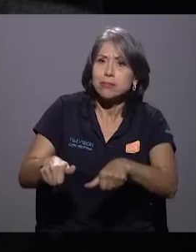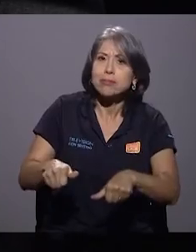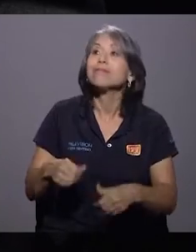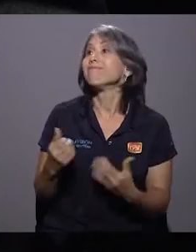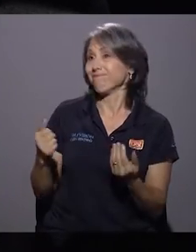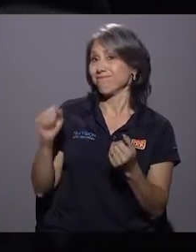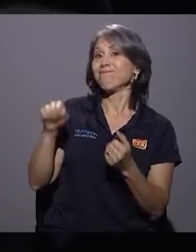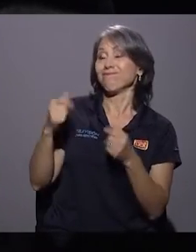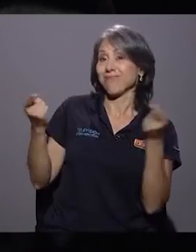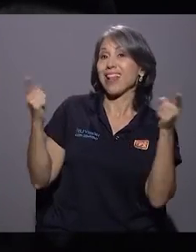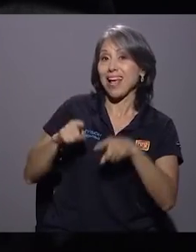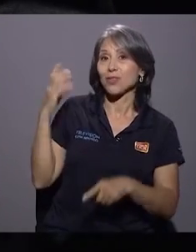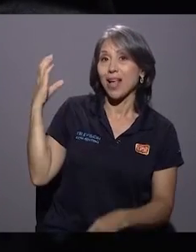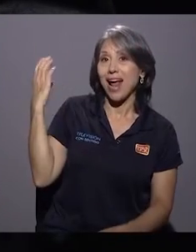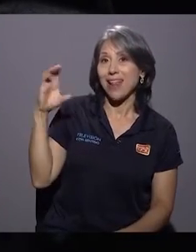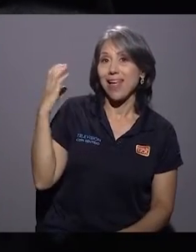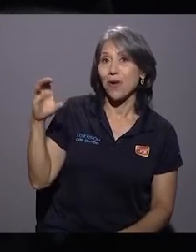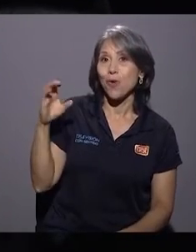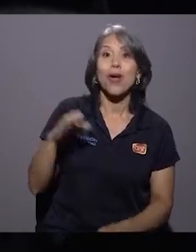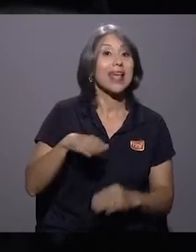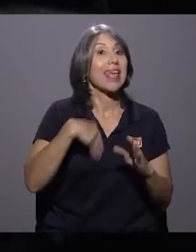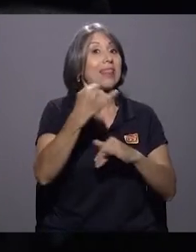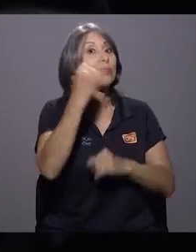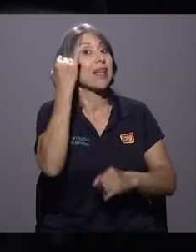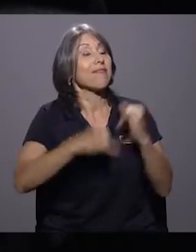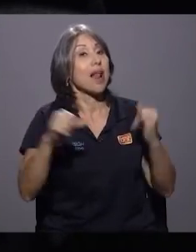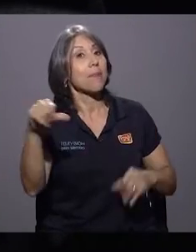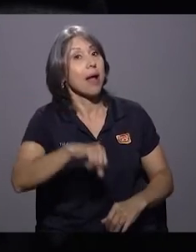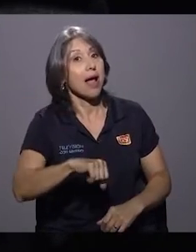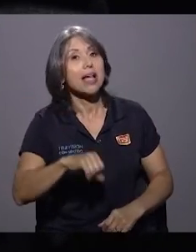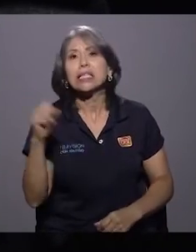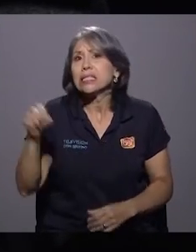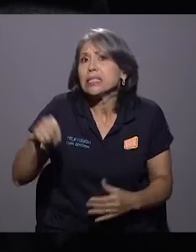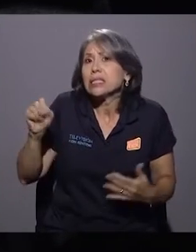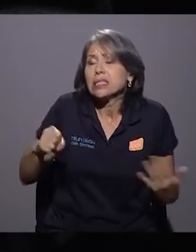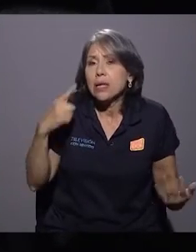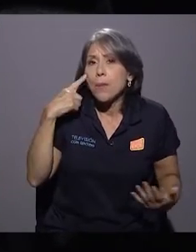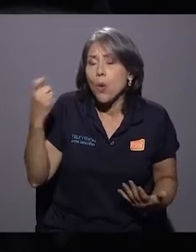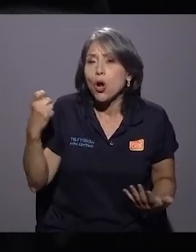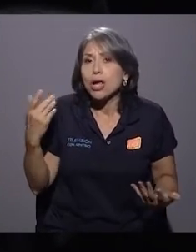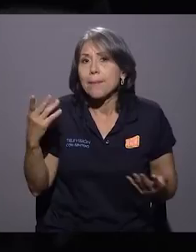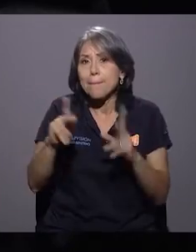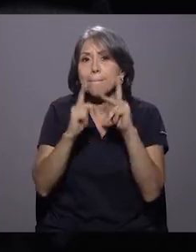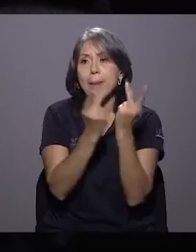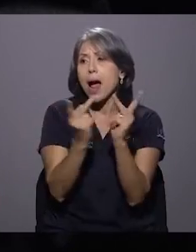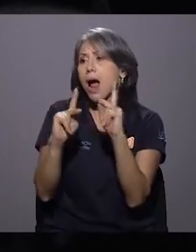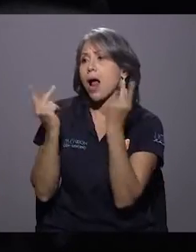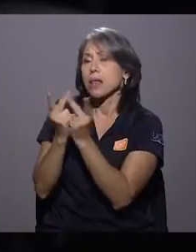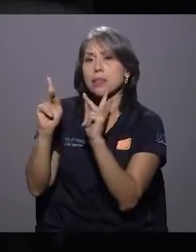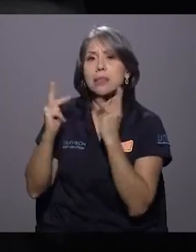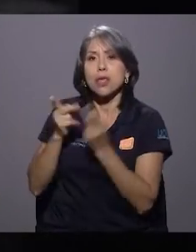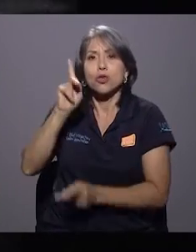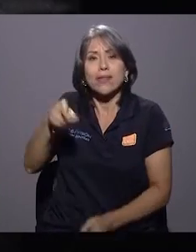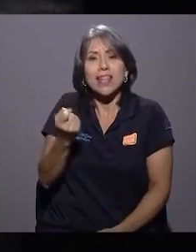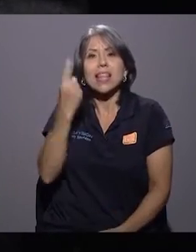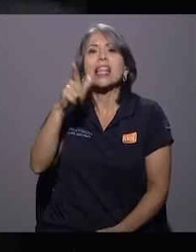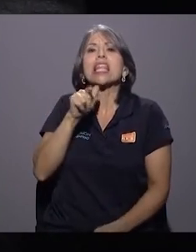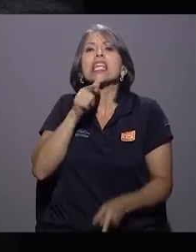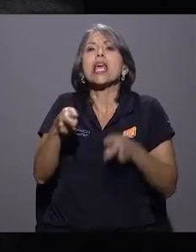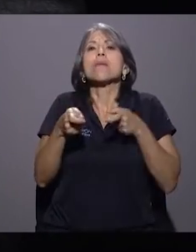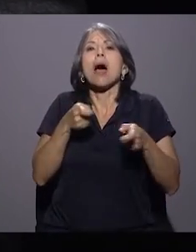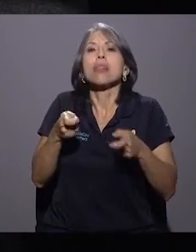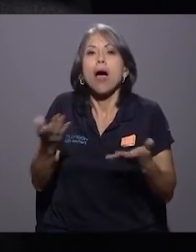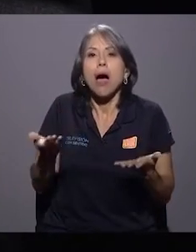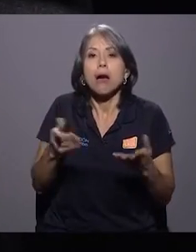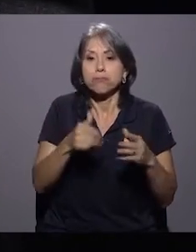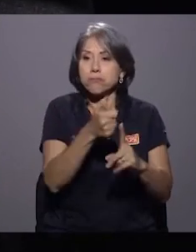Entonces, la ciudadanía... ¿Al final terminó perdiendo? Por supuesto, por supuesto, porque al final de cuentas los partidos tienen que entender que quien manda al final es la